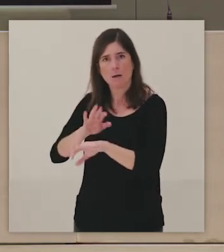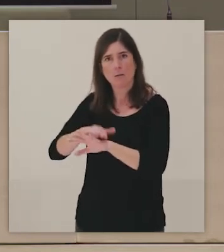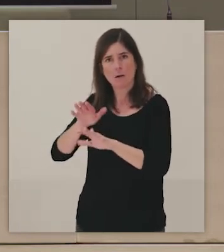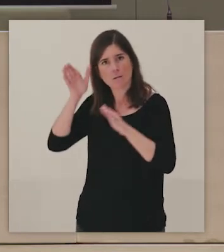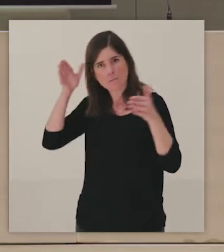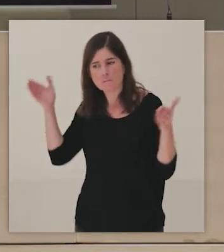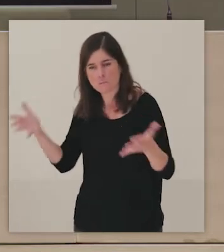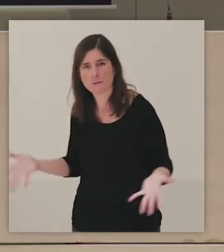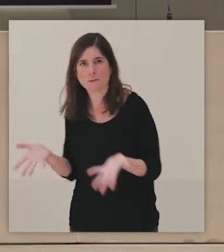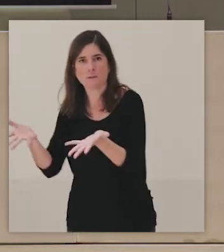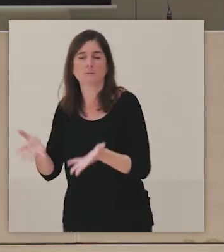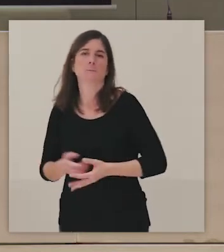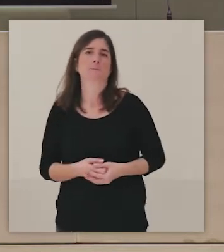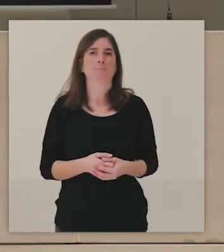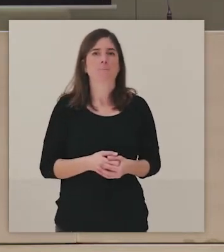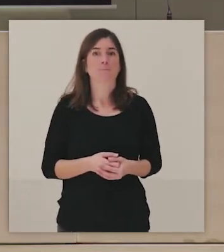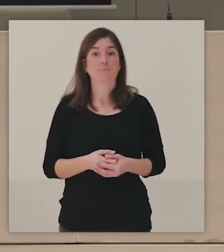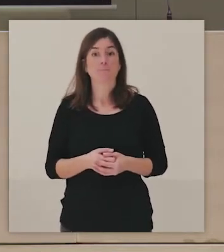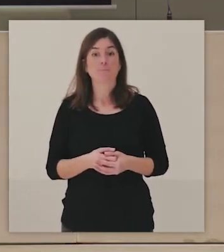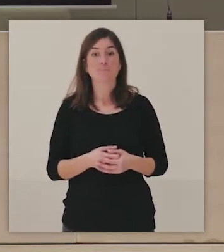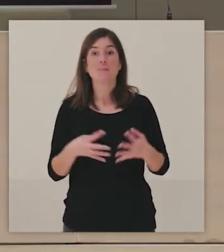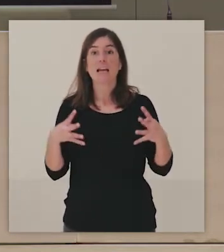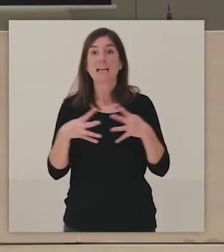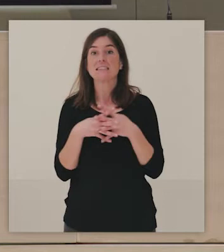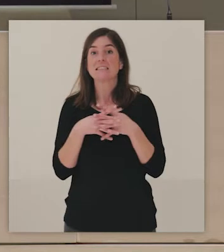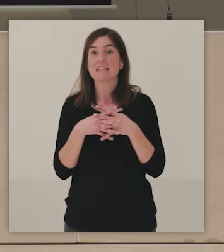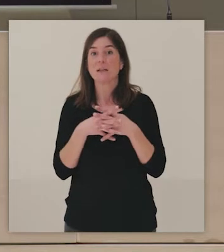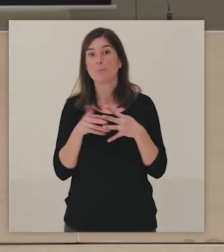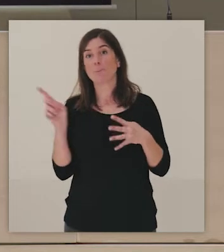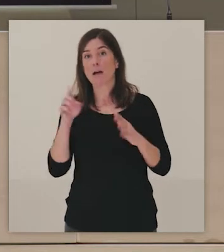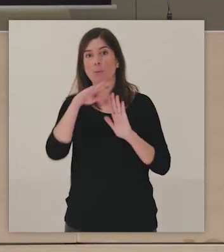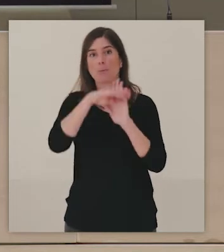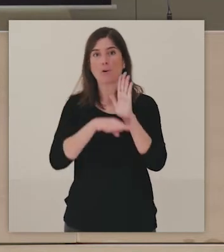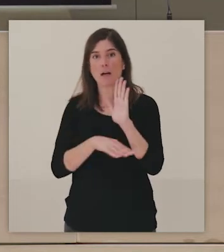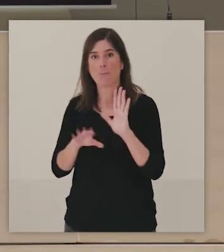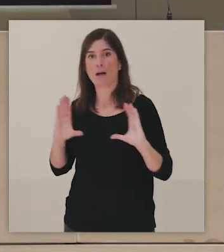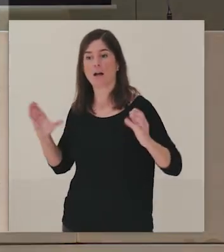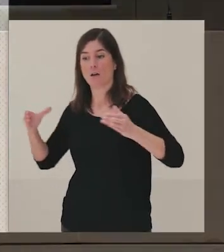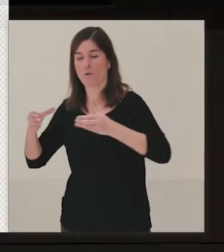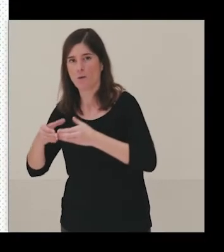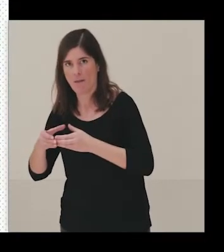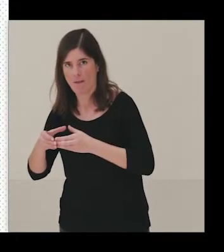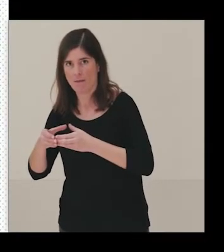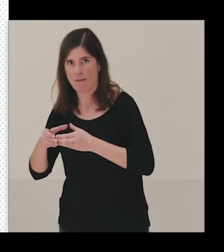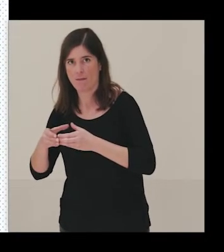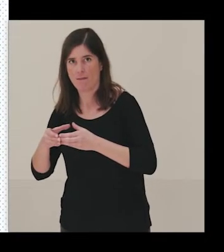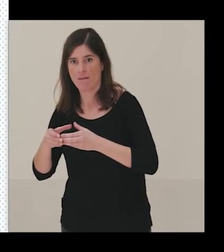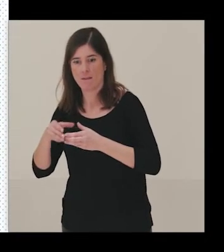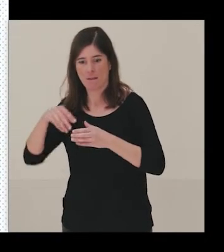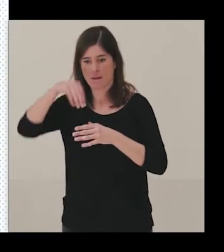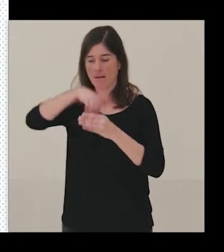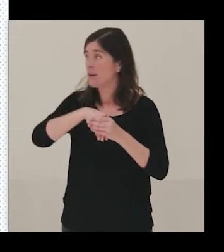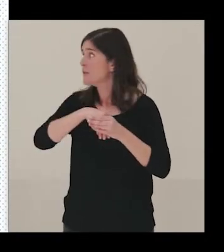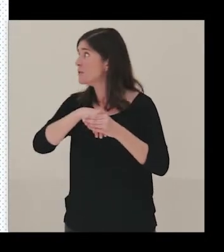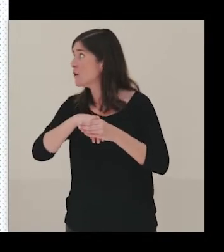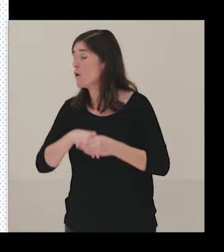tenéis un poco el esquema de este programa de comunidad, las tres divisiones en las